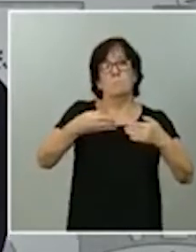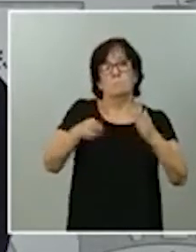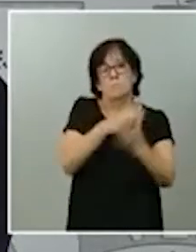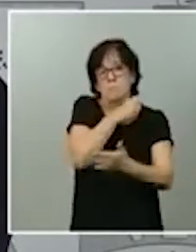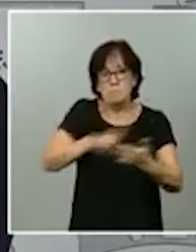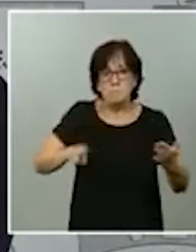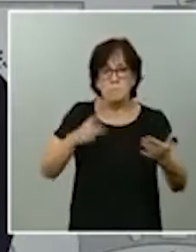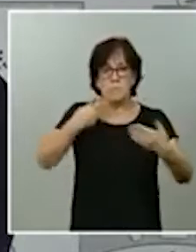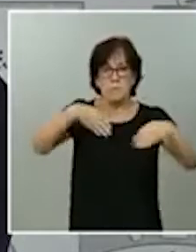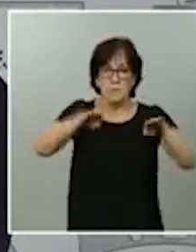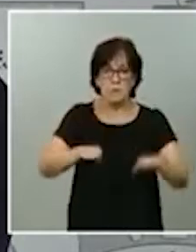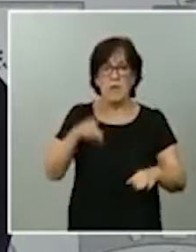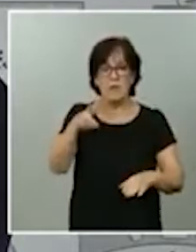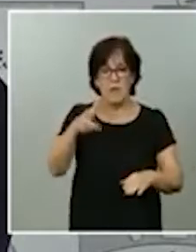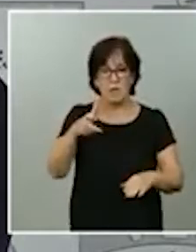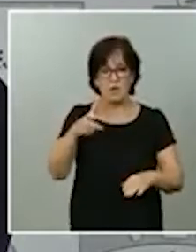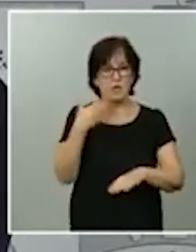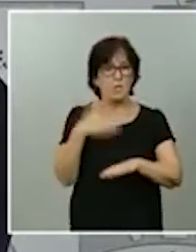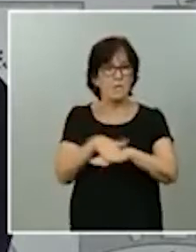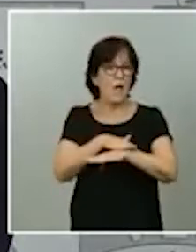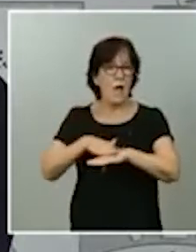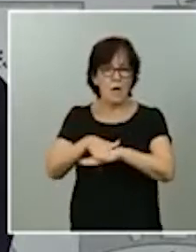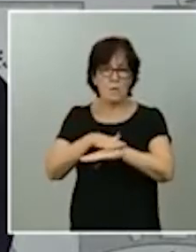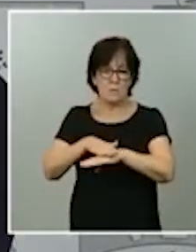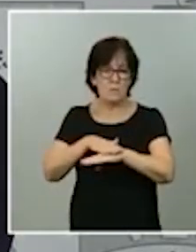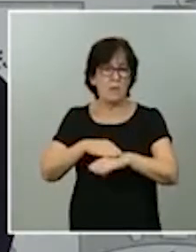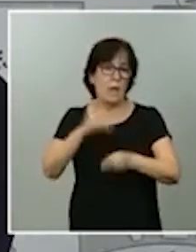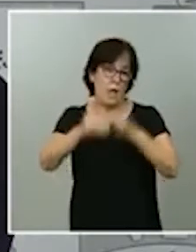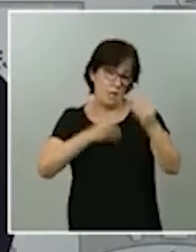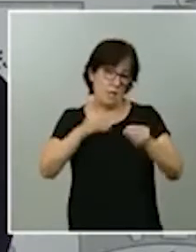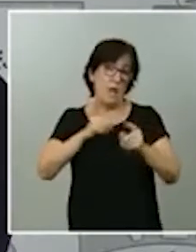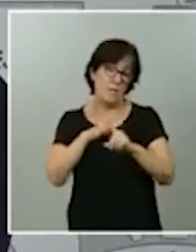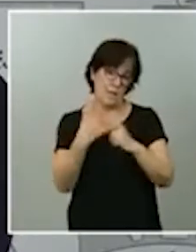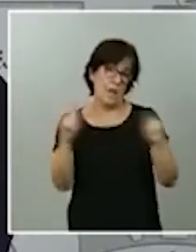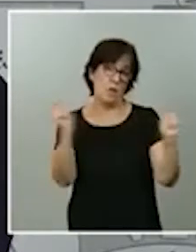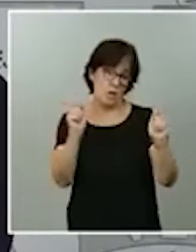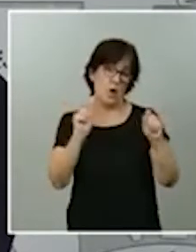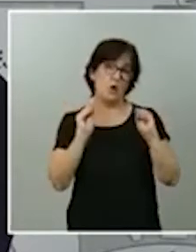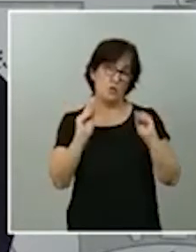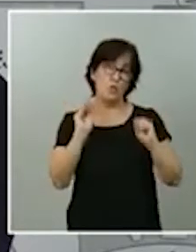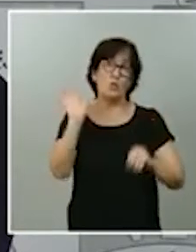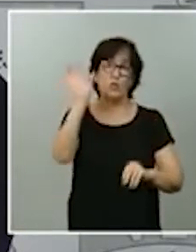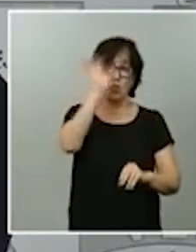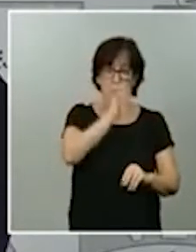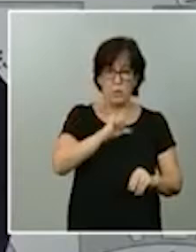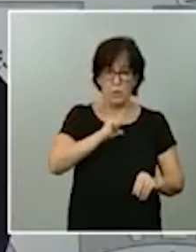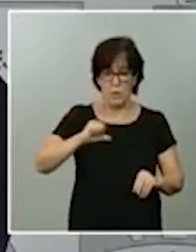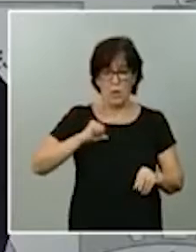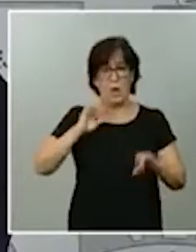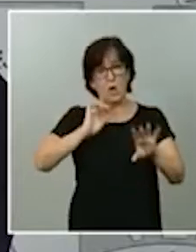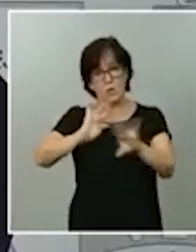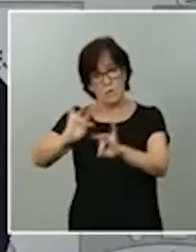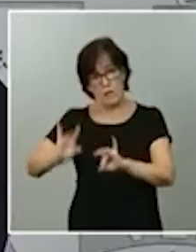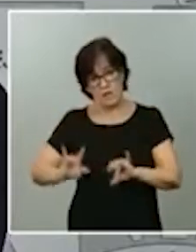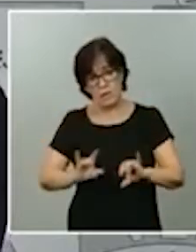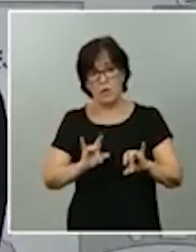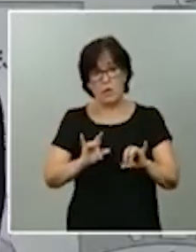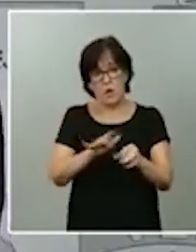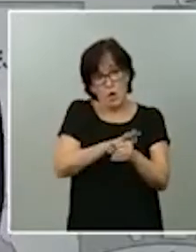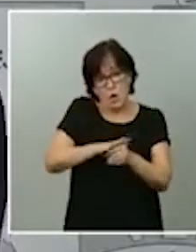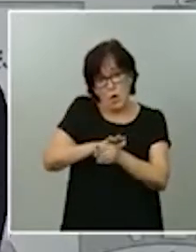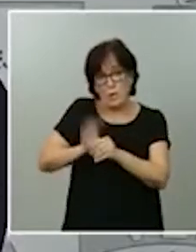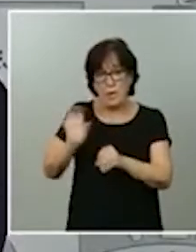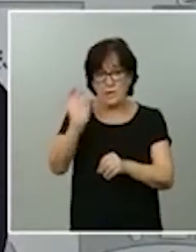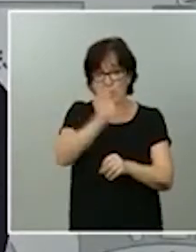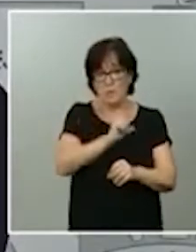el que habilite el estado de alarma en esa comunidad autónoma o en un territorio concreto de esa comunidad autónoma. En todo caso,